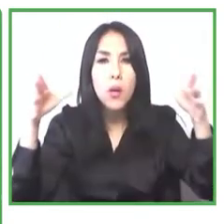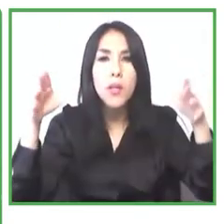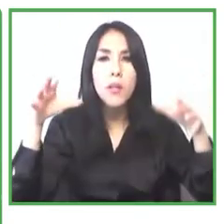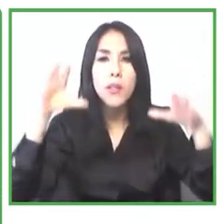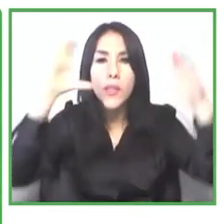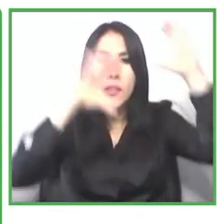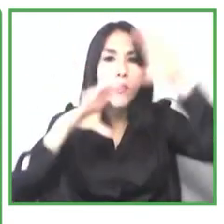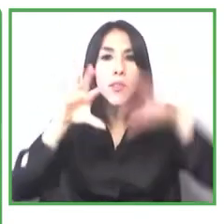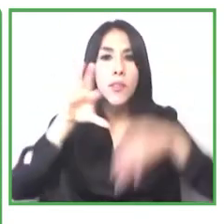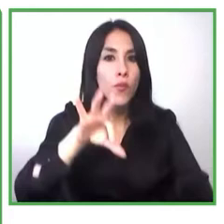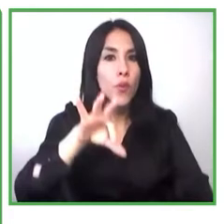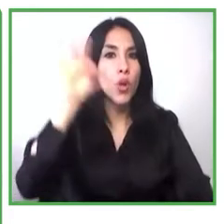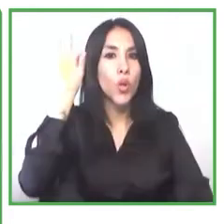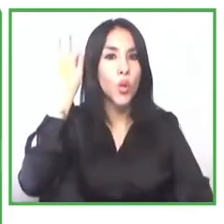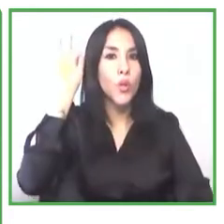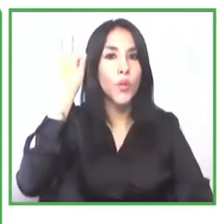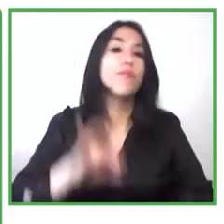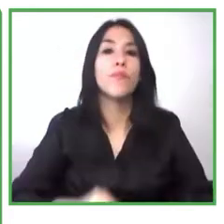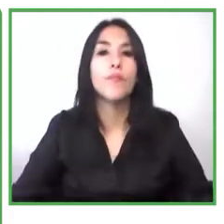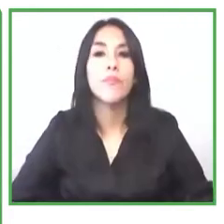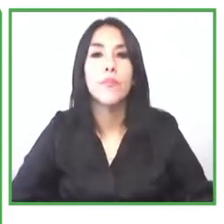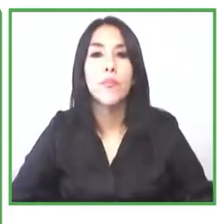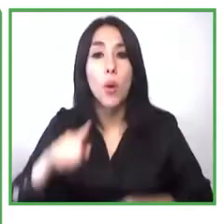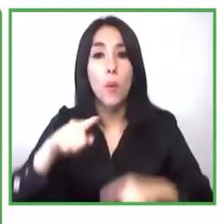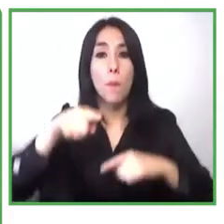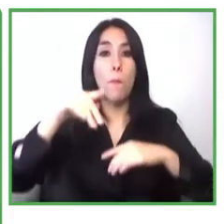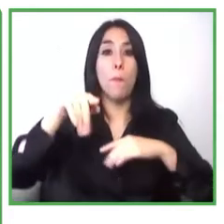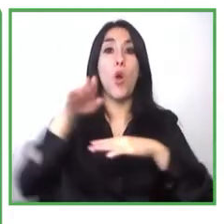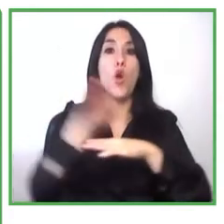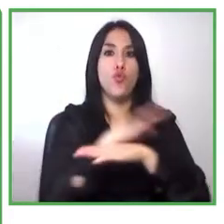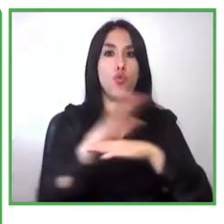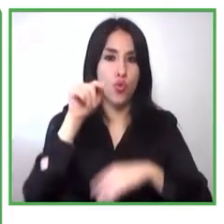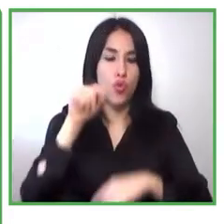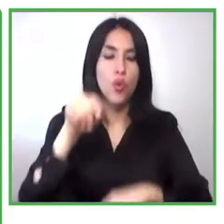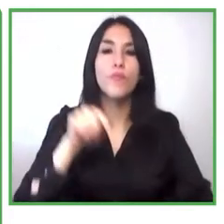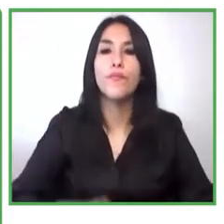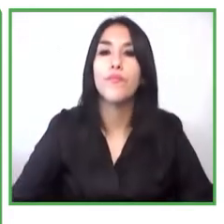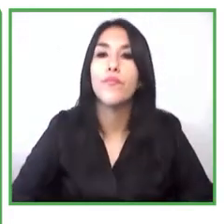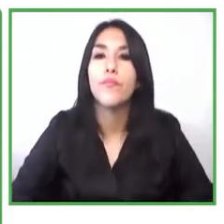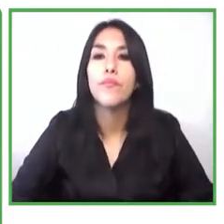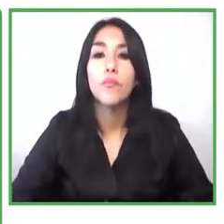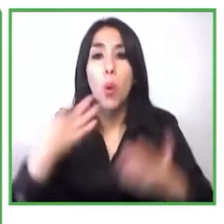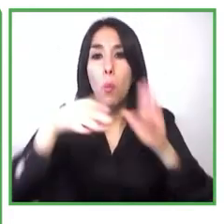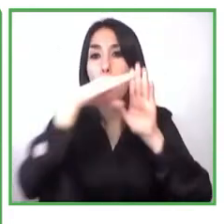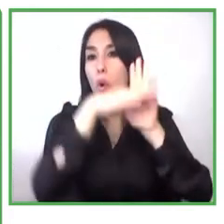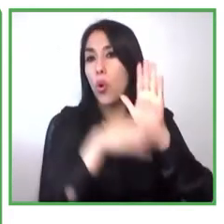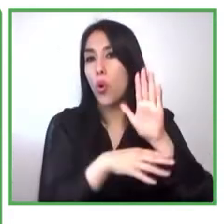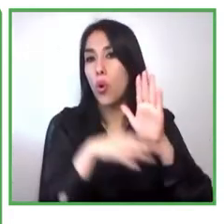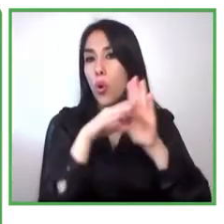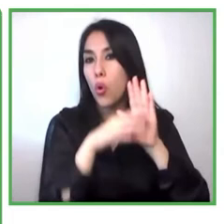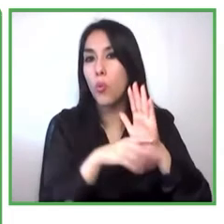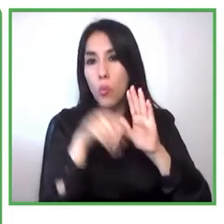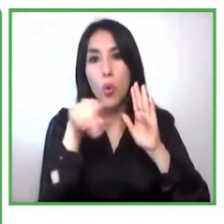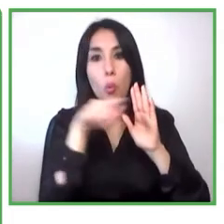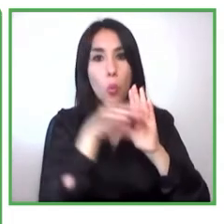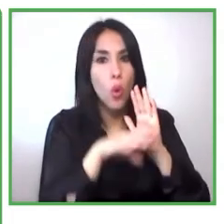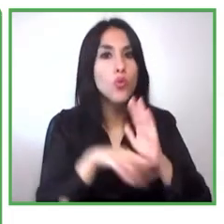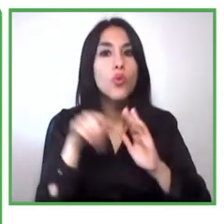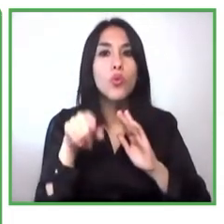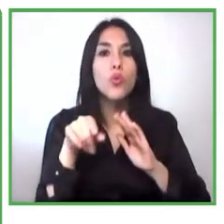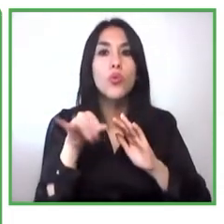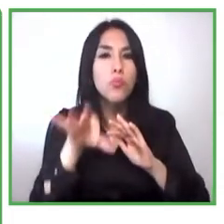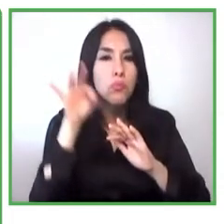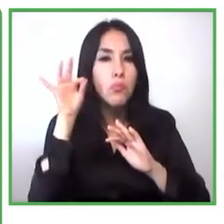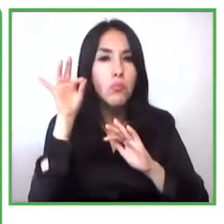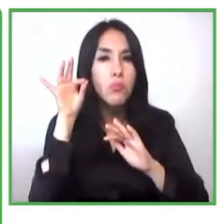en día para contratar a una persona independientemente que tenga o no tenga una discapacidad. De ahí seleccionamos un set de habilidades